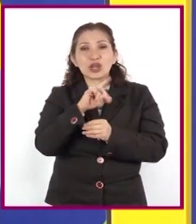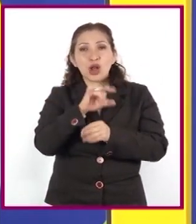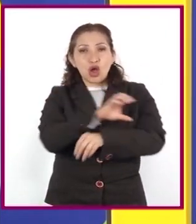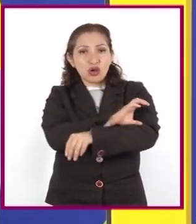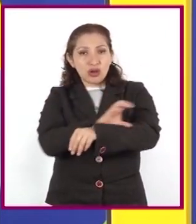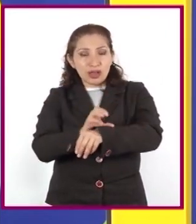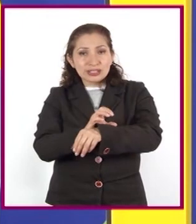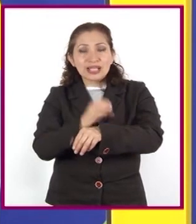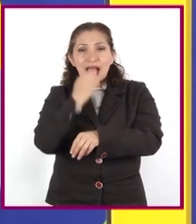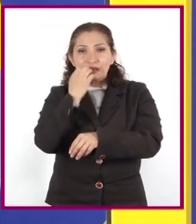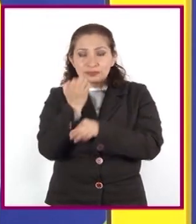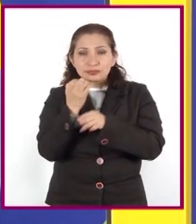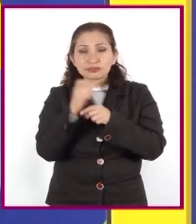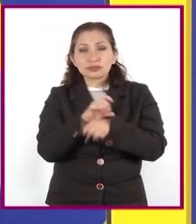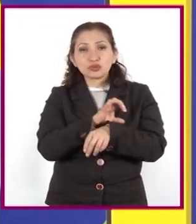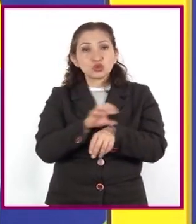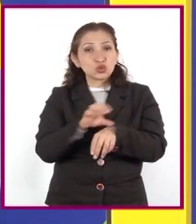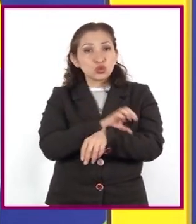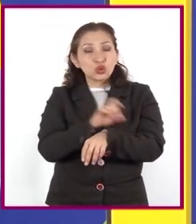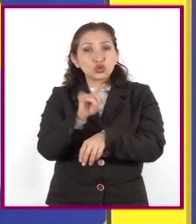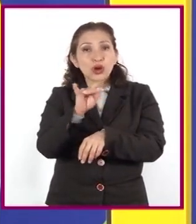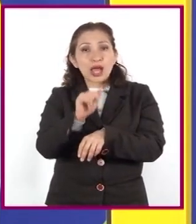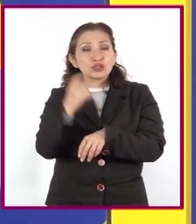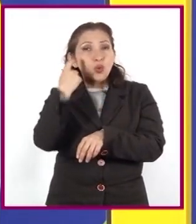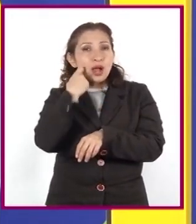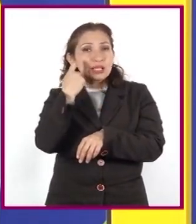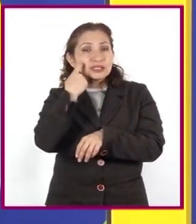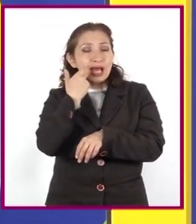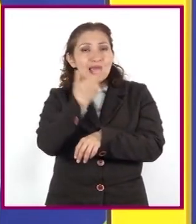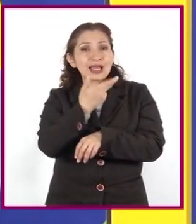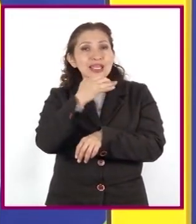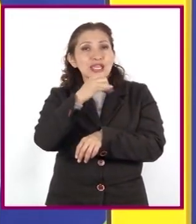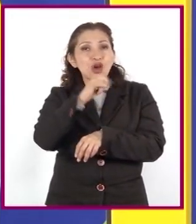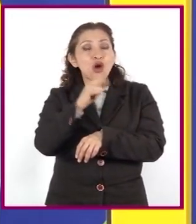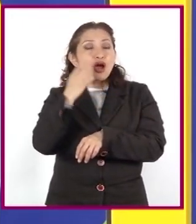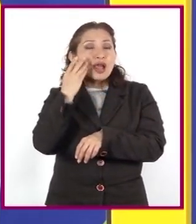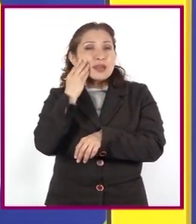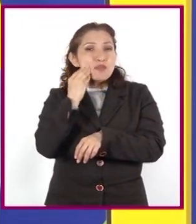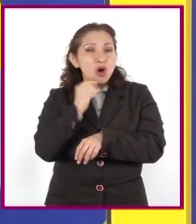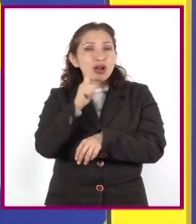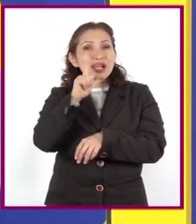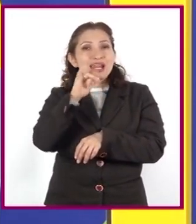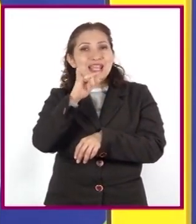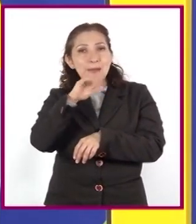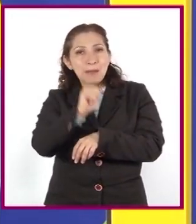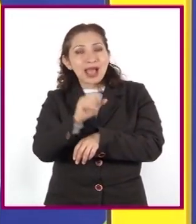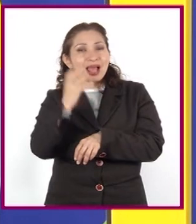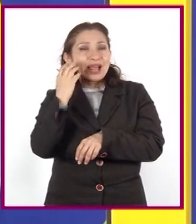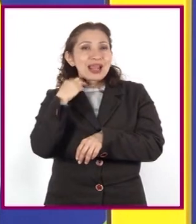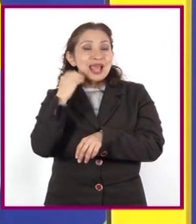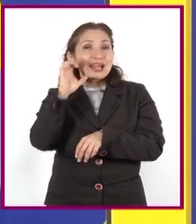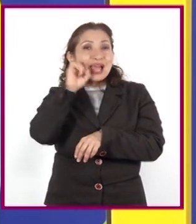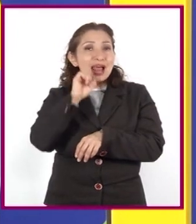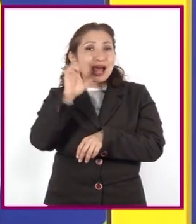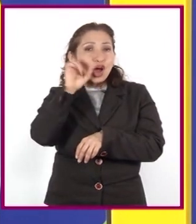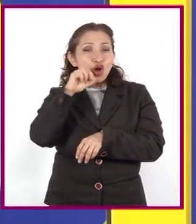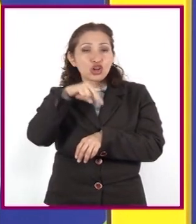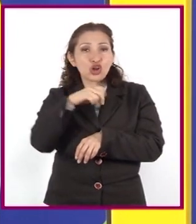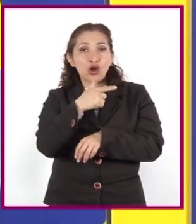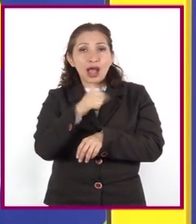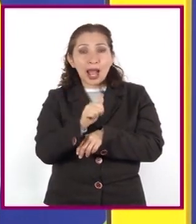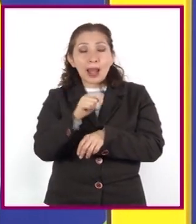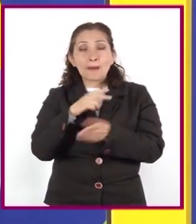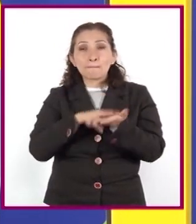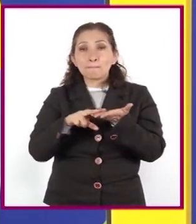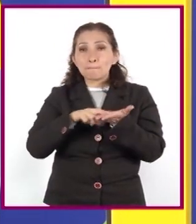chirimoya, durazno, guayaba, higo, lima, limón, manzana, naranjo, nogal, pera,